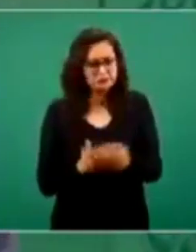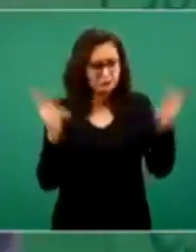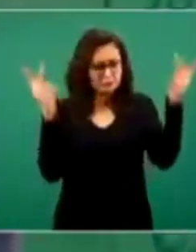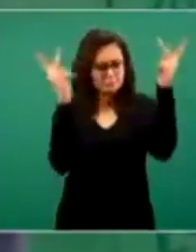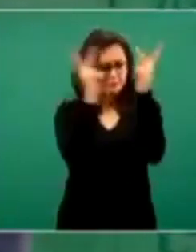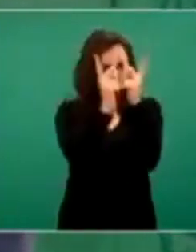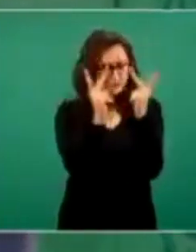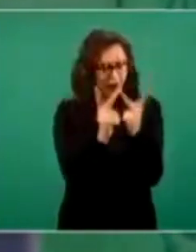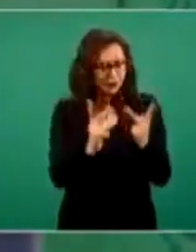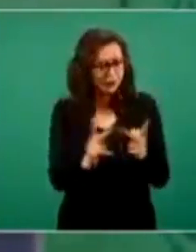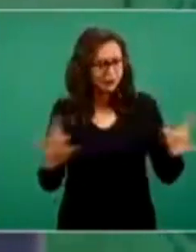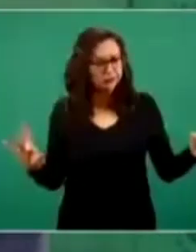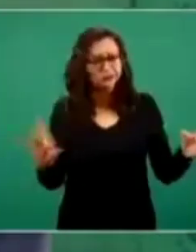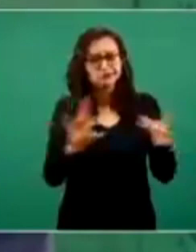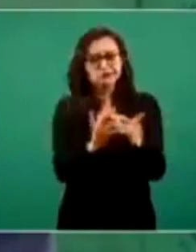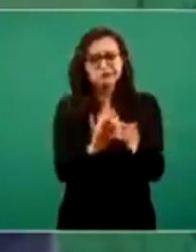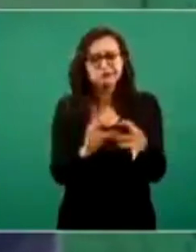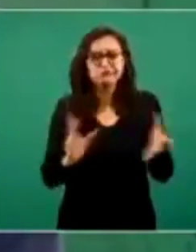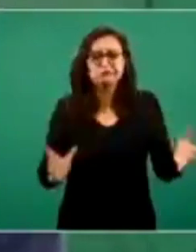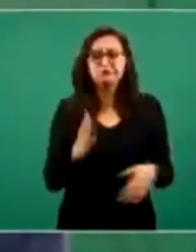Lo vemos bien.